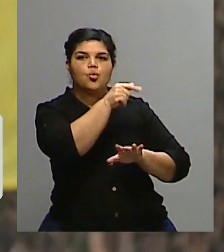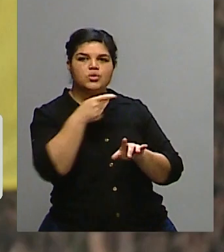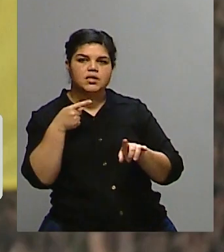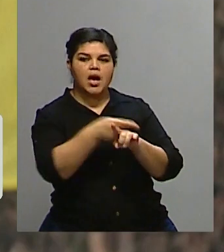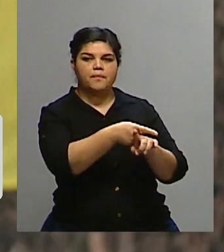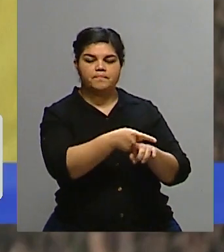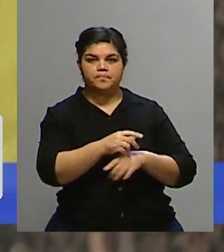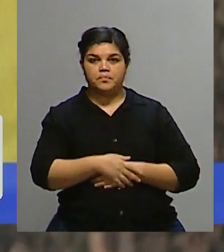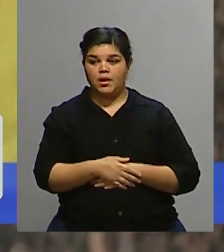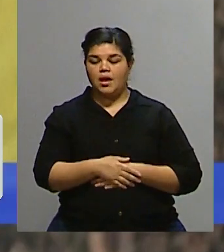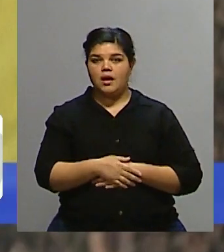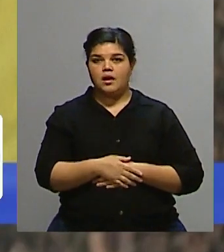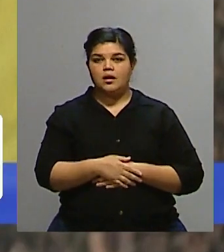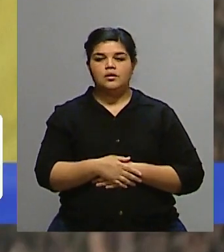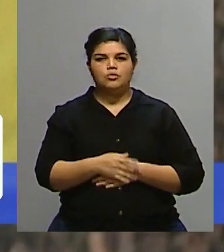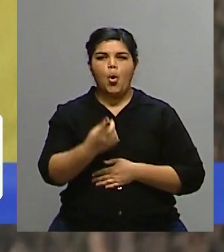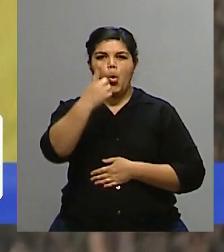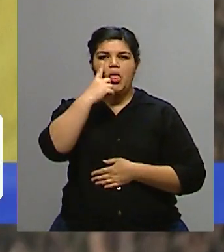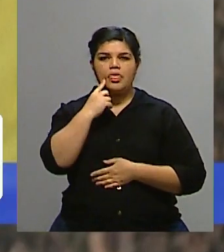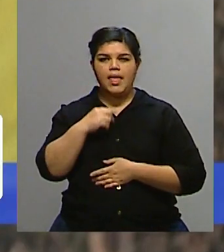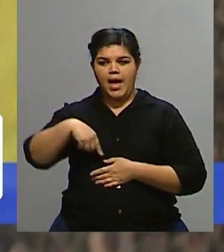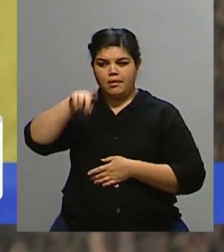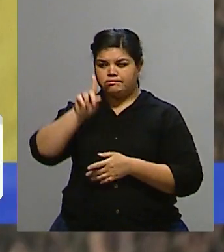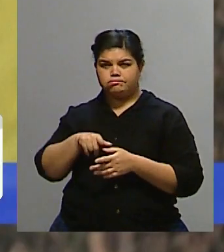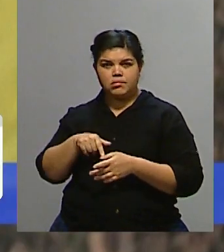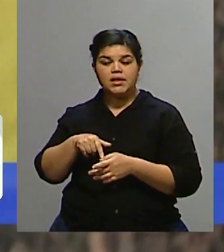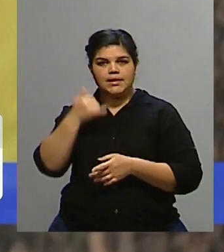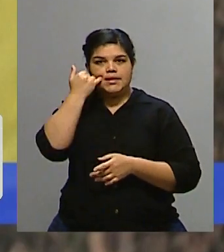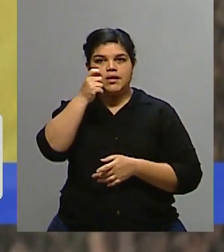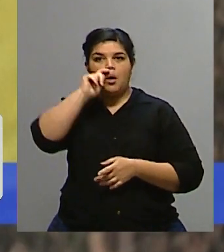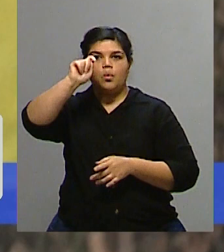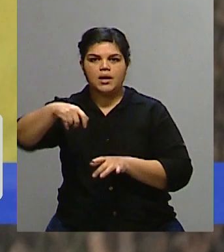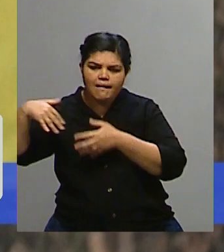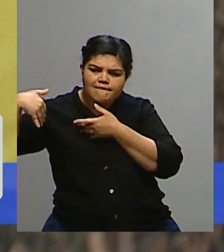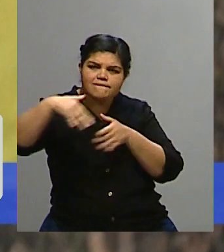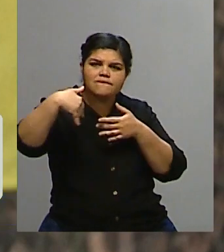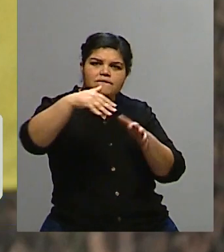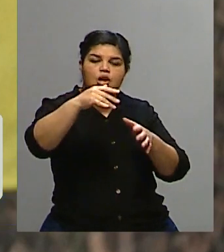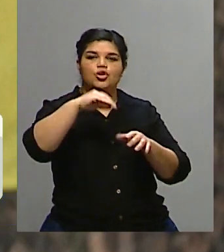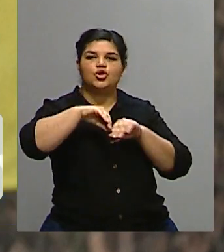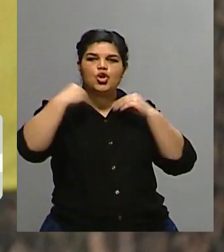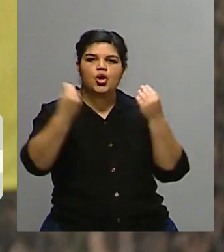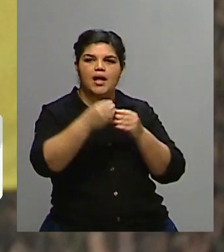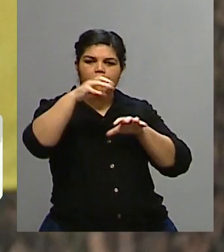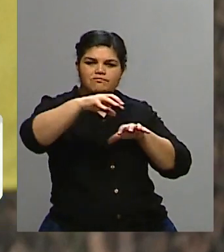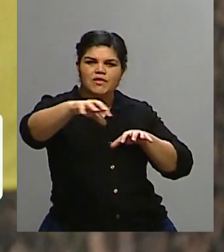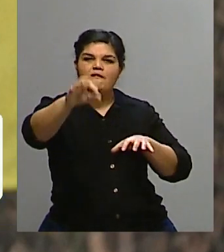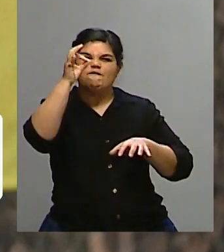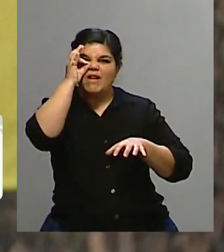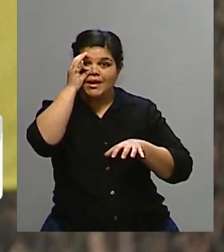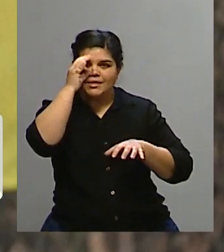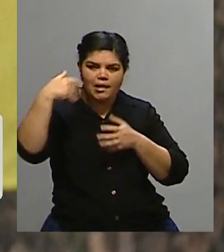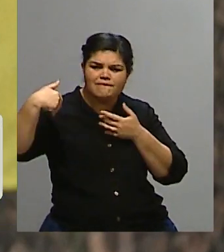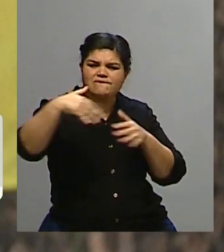En las últimas 24 horas, las fuerzas ucranianas han logrado expulsar al enemigo de más de 20 localidades. Se están